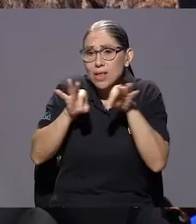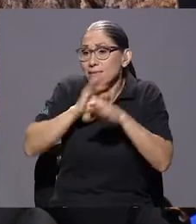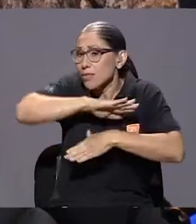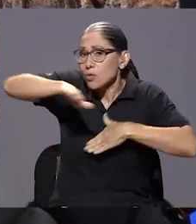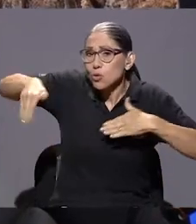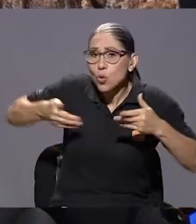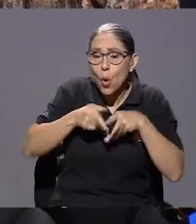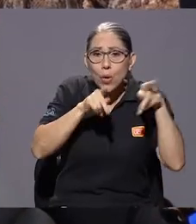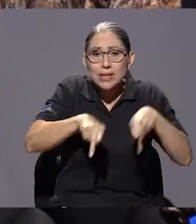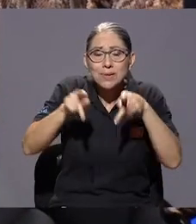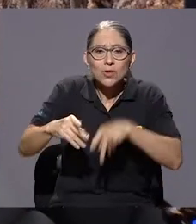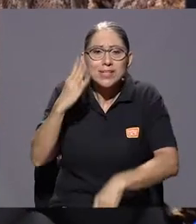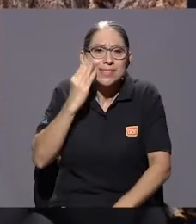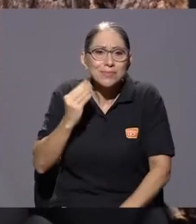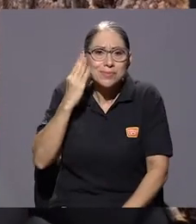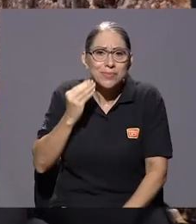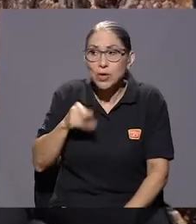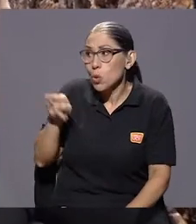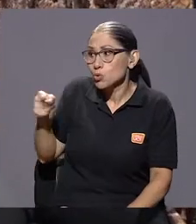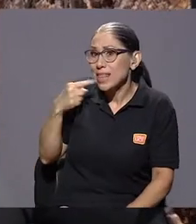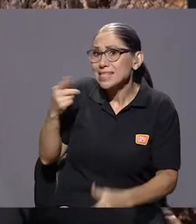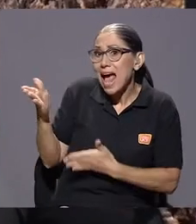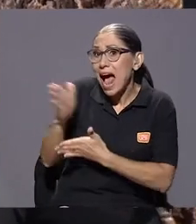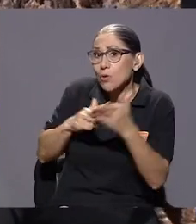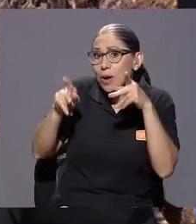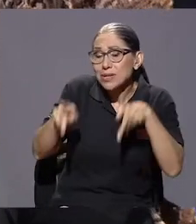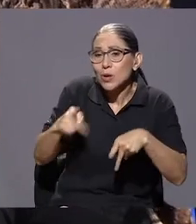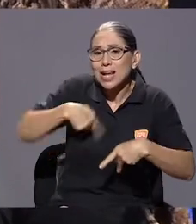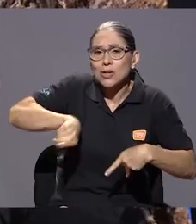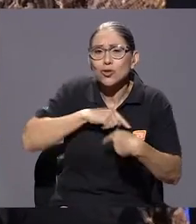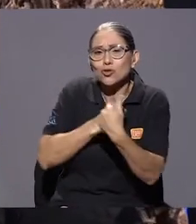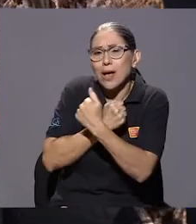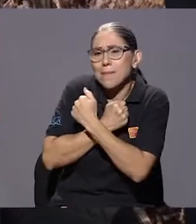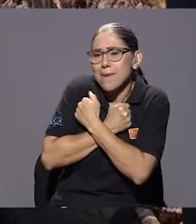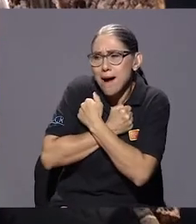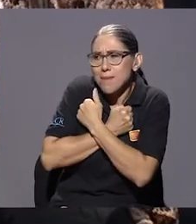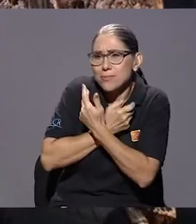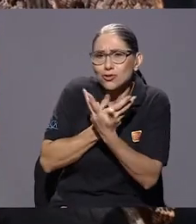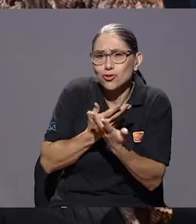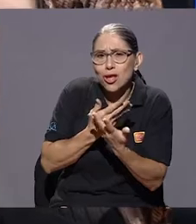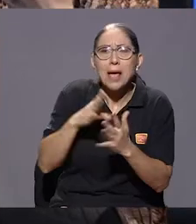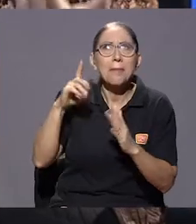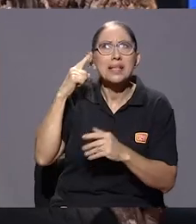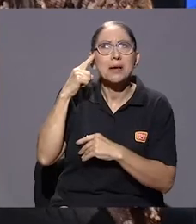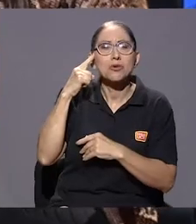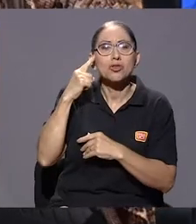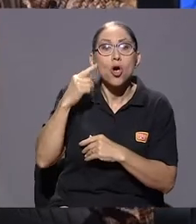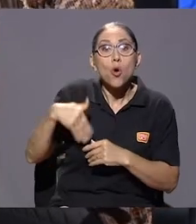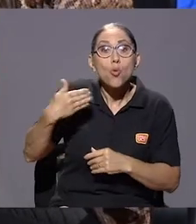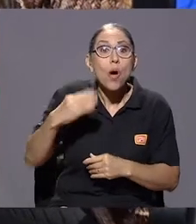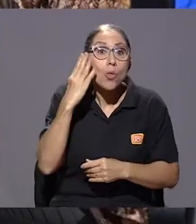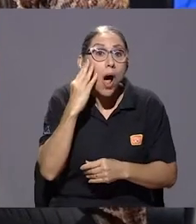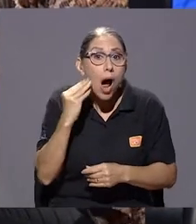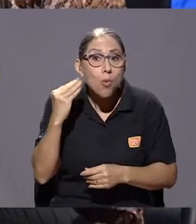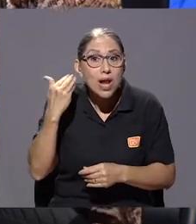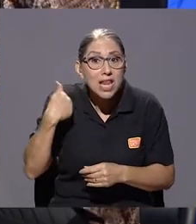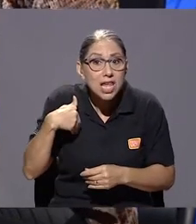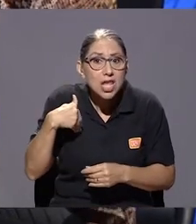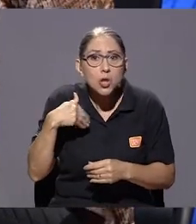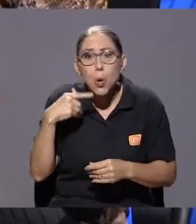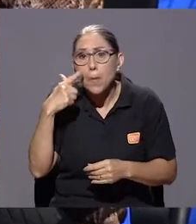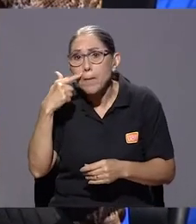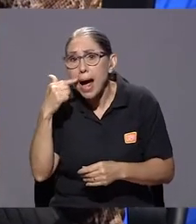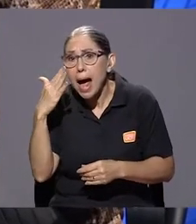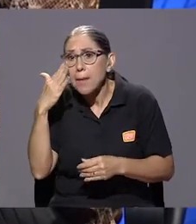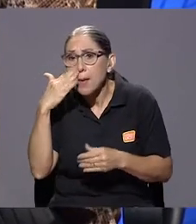algún momento. Ahora que usted lo mencionaba con la pérdida de un ser querido, bueno, pensamos, vamos a vivir un duelo cuando se muera mi abuelito, cuando se muera mi papá, cuando se muera mi